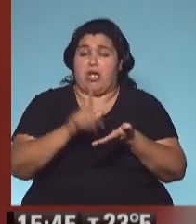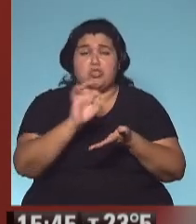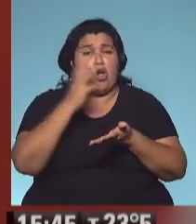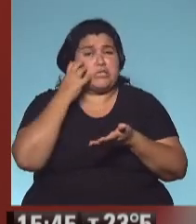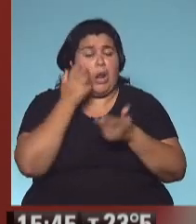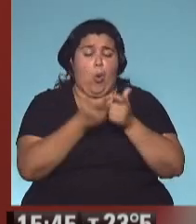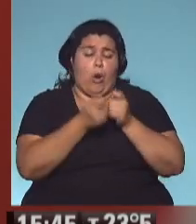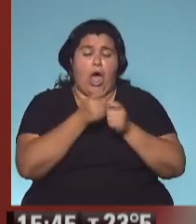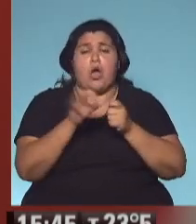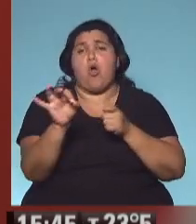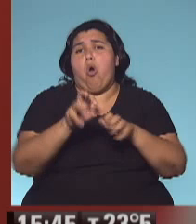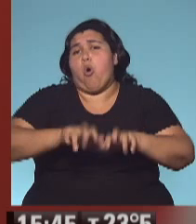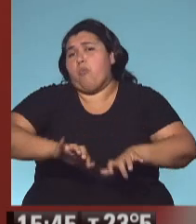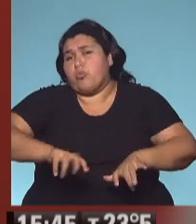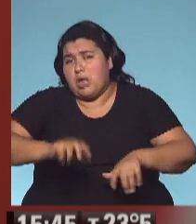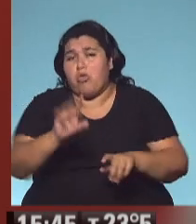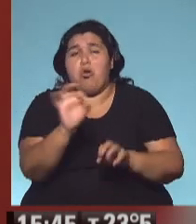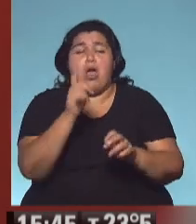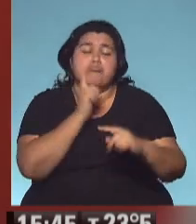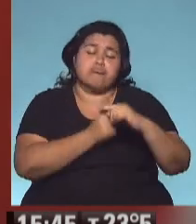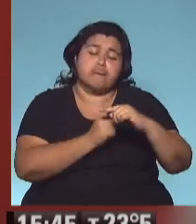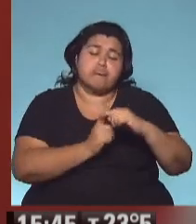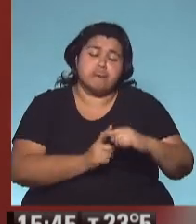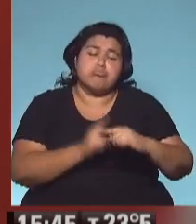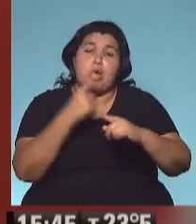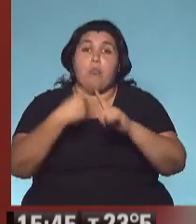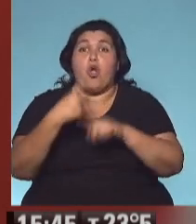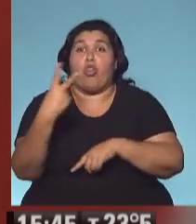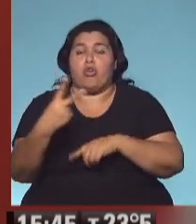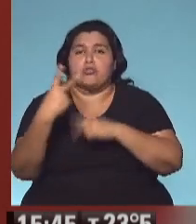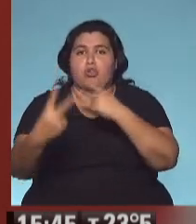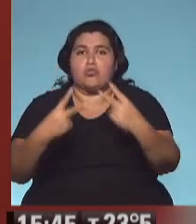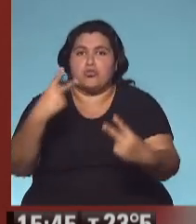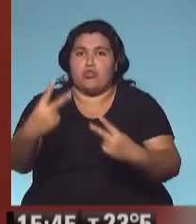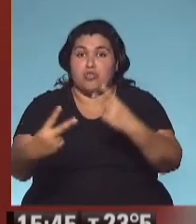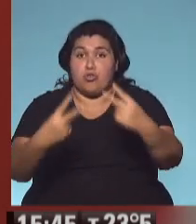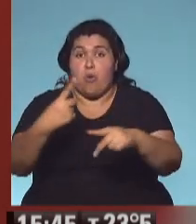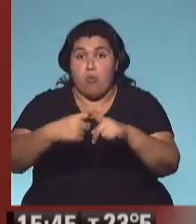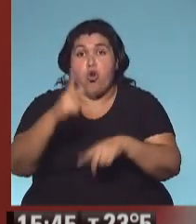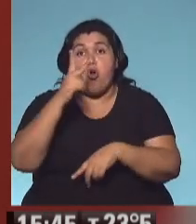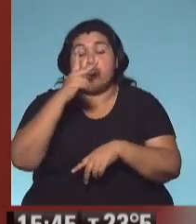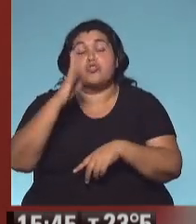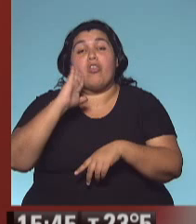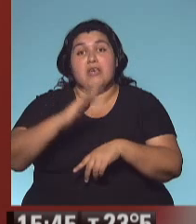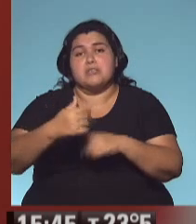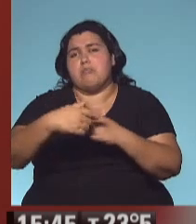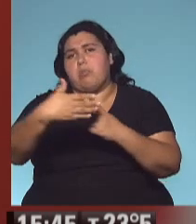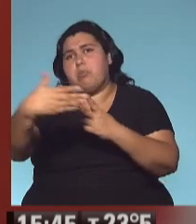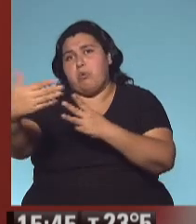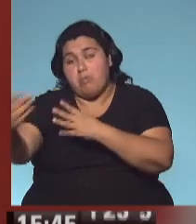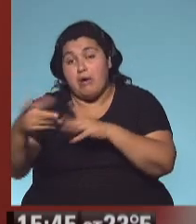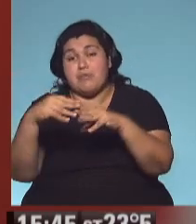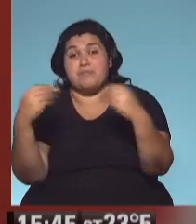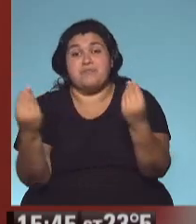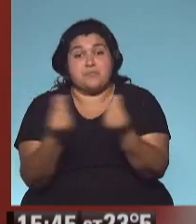o en una computadora o haciendo las cuentas. Empieza a multiplicar por 2. 2 por 2, 4 por 2, 8 por 2, 16. Cuando uno llega,